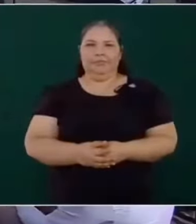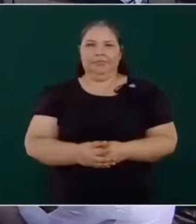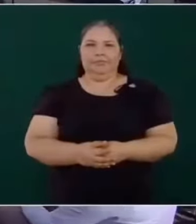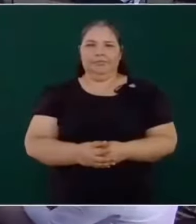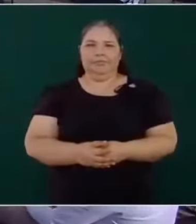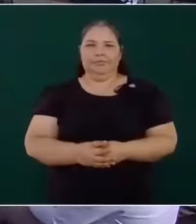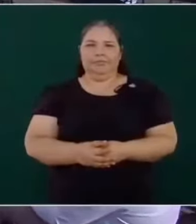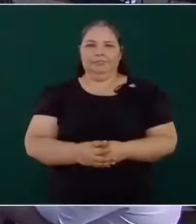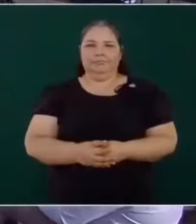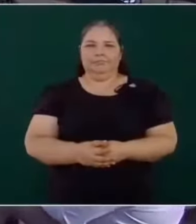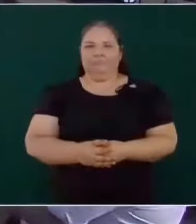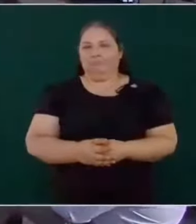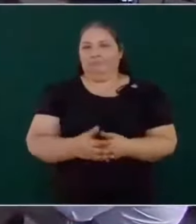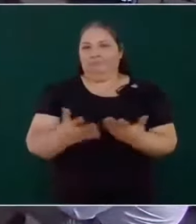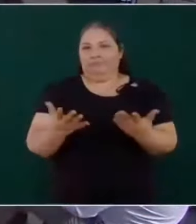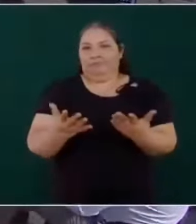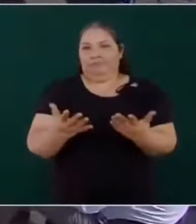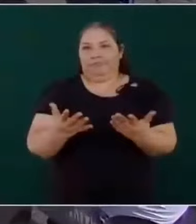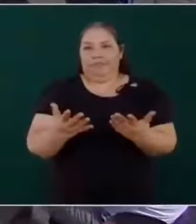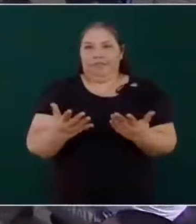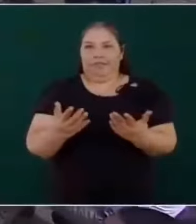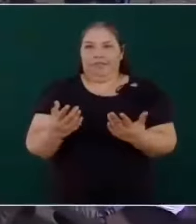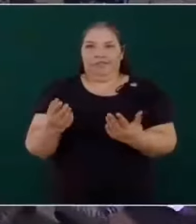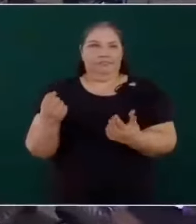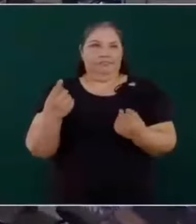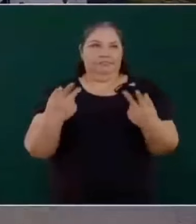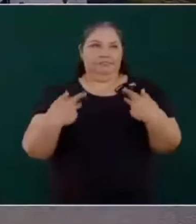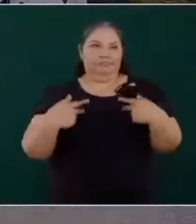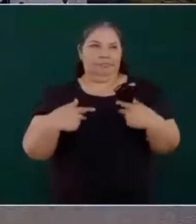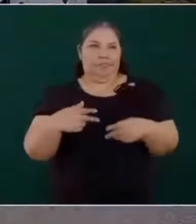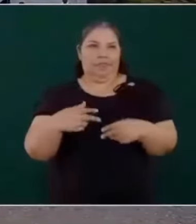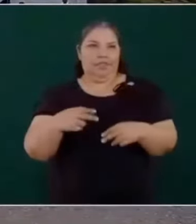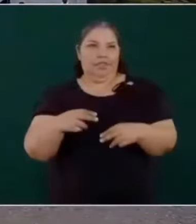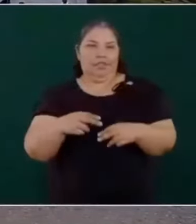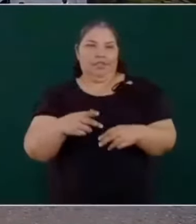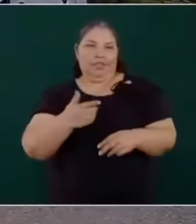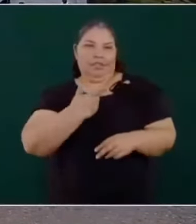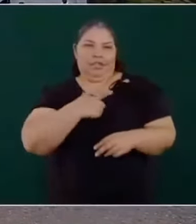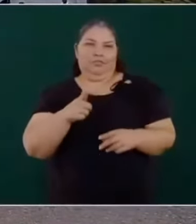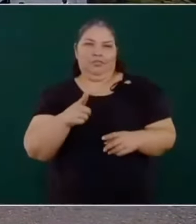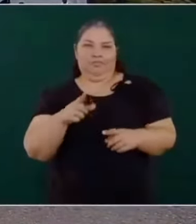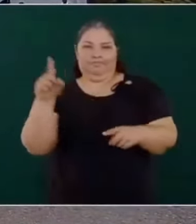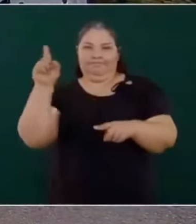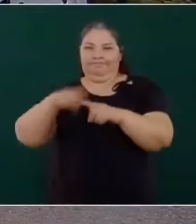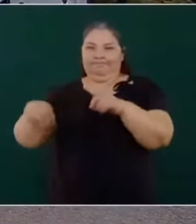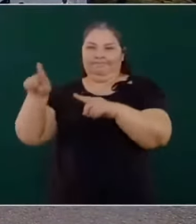se podría decir, a nadie le gusta que lo expulsen del paraíso.